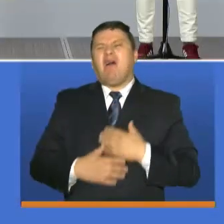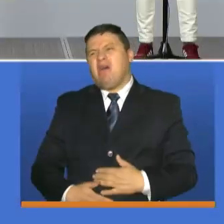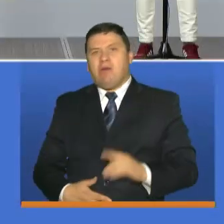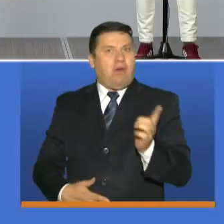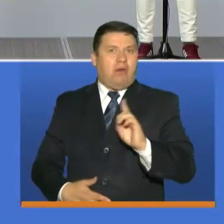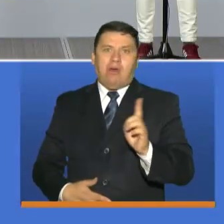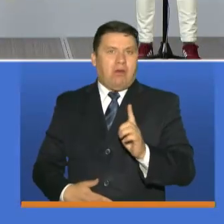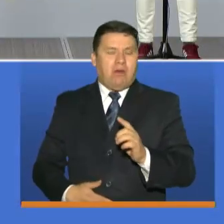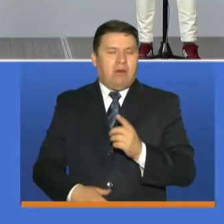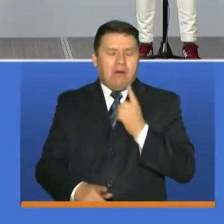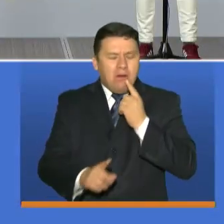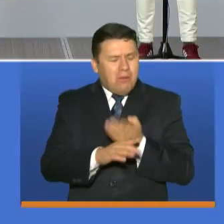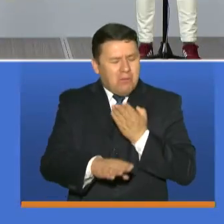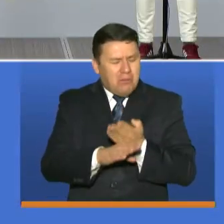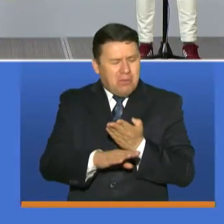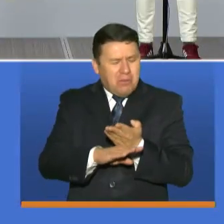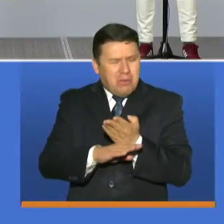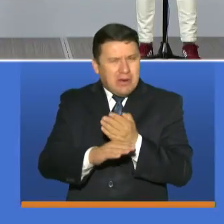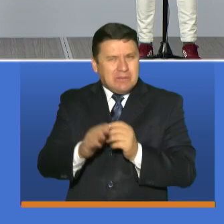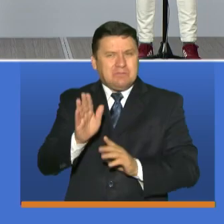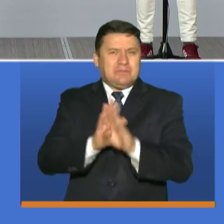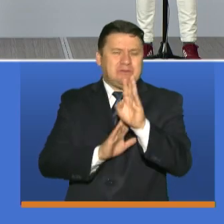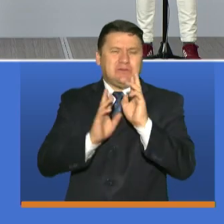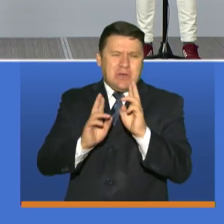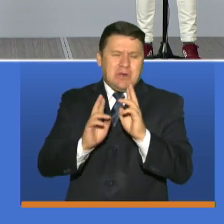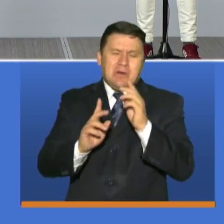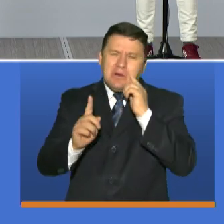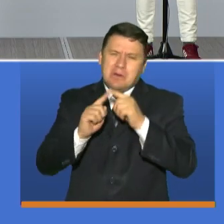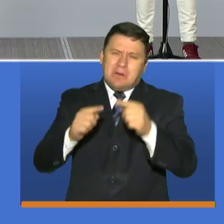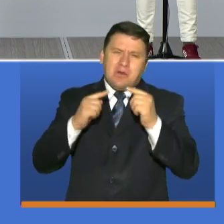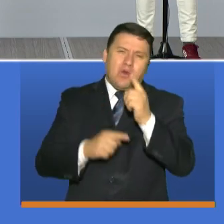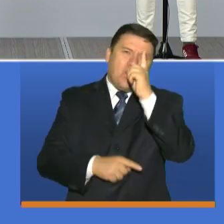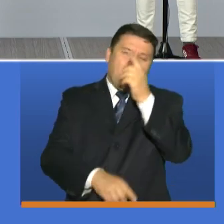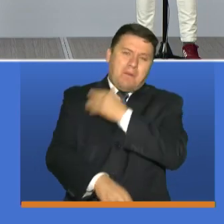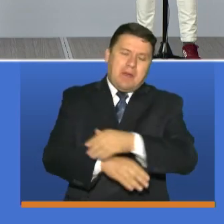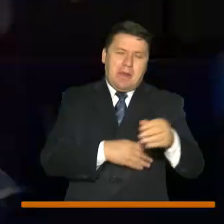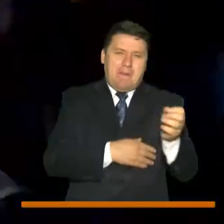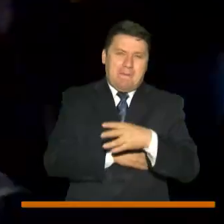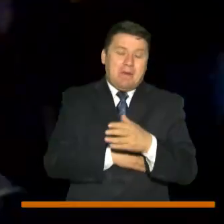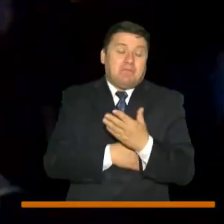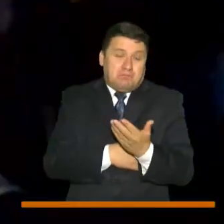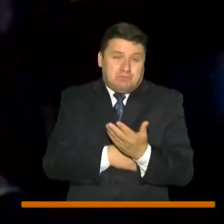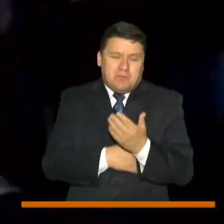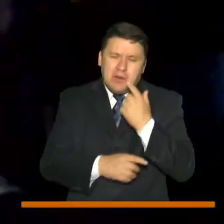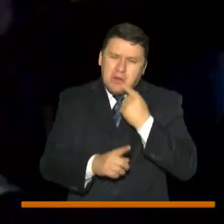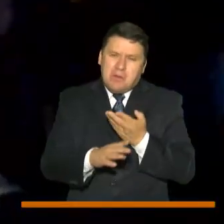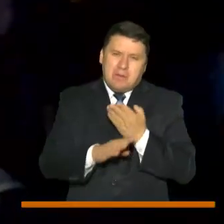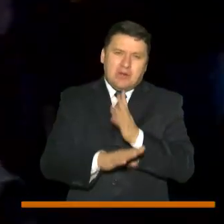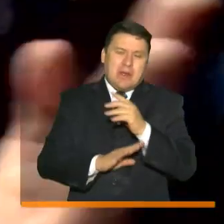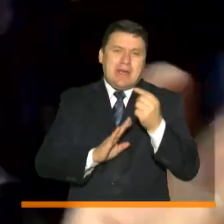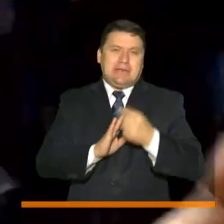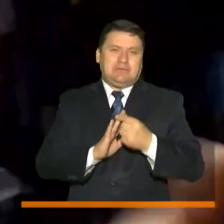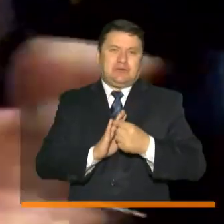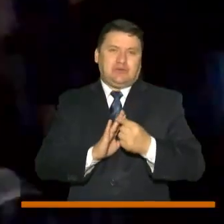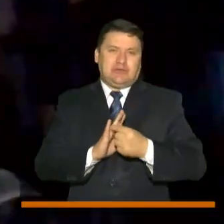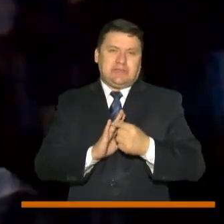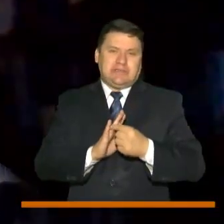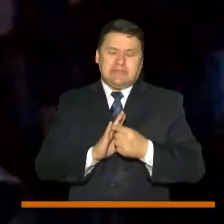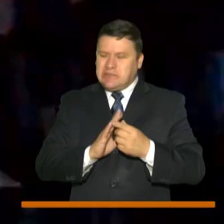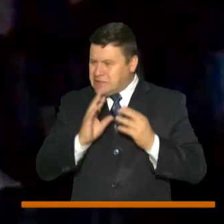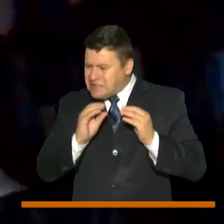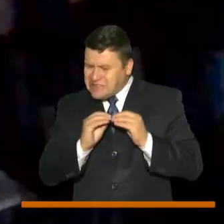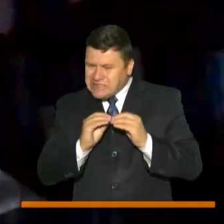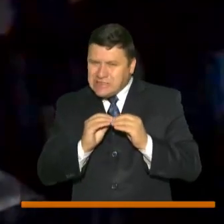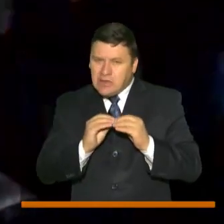en este propósito y vamos a apoyar llegar a esa a meta de millón de mercados que se propuso la primera dama que se proponen